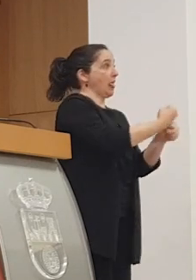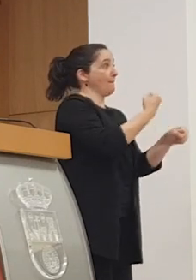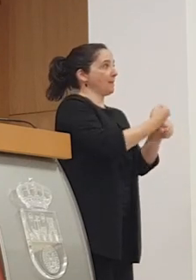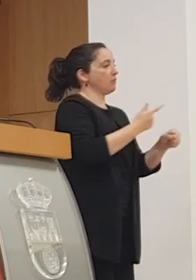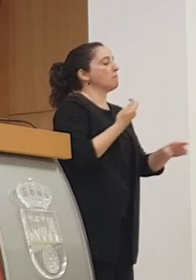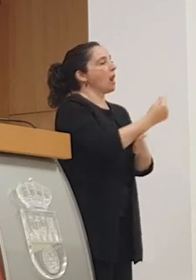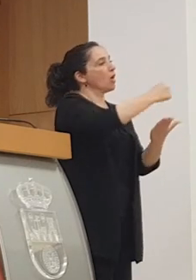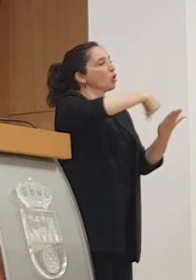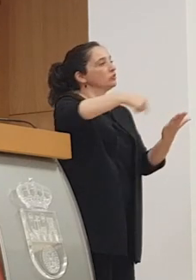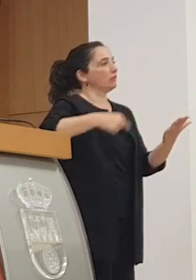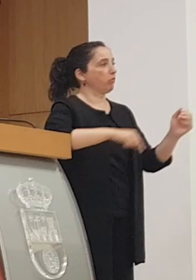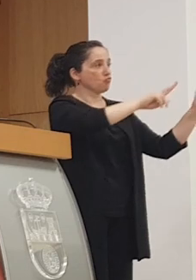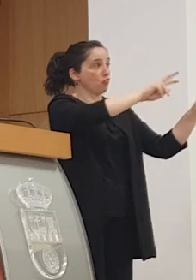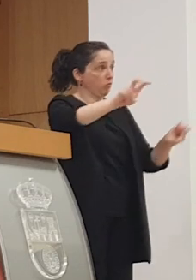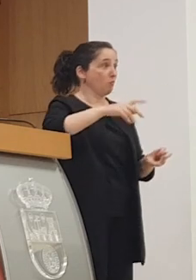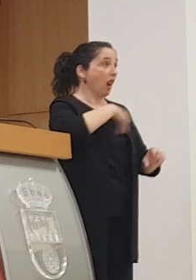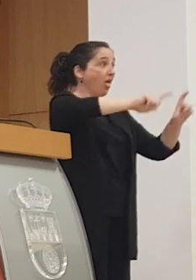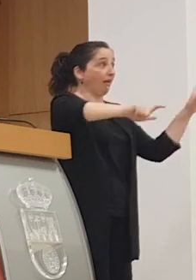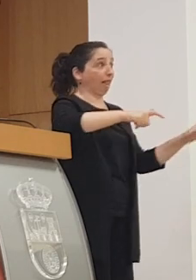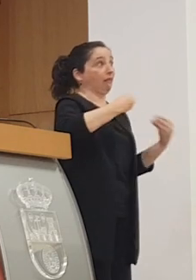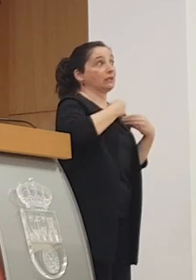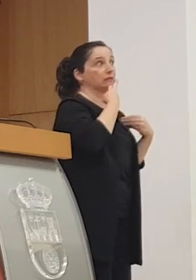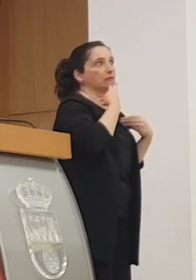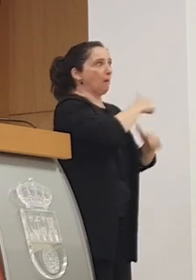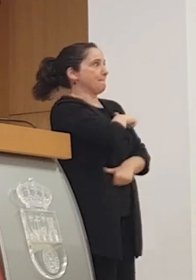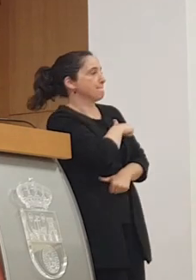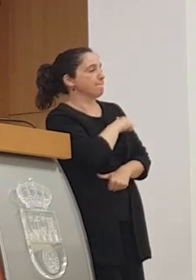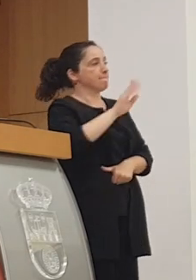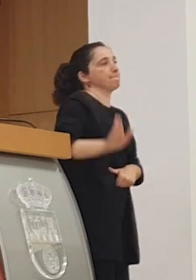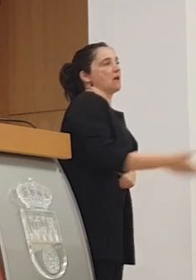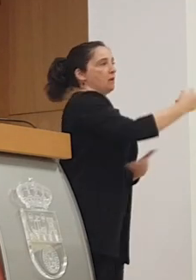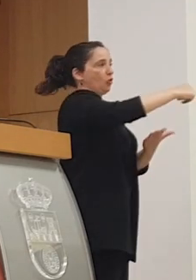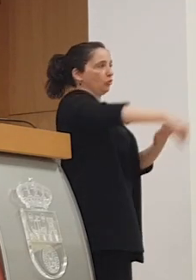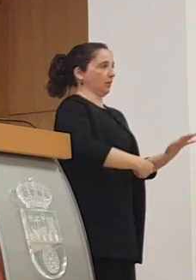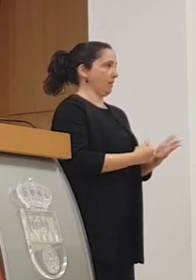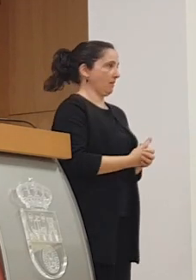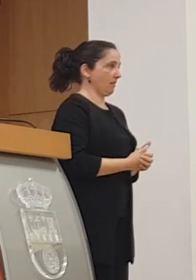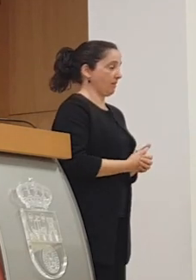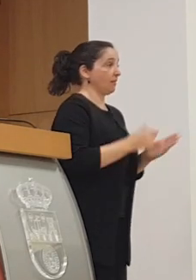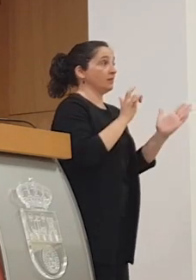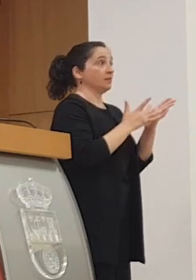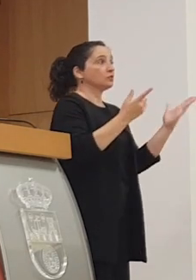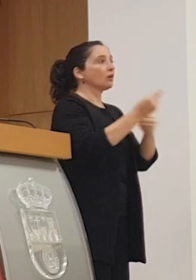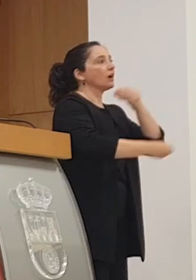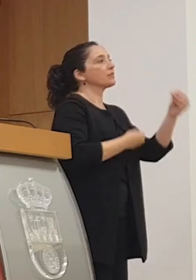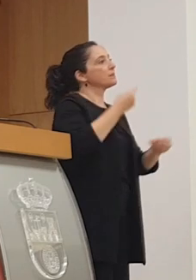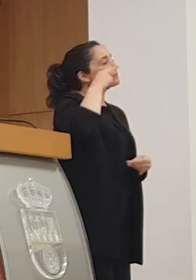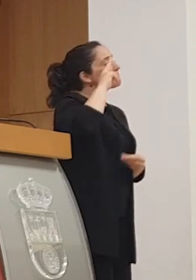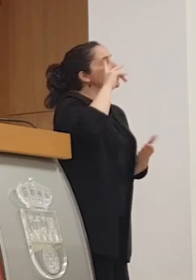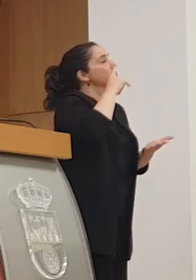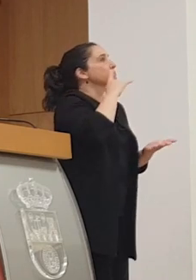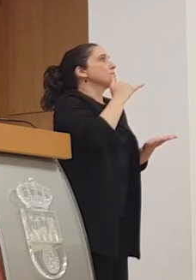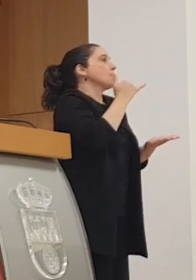herramientas fundamentales tanto para mejorar la empleabilidad de los santanderinos como para luchar contra el desempleo. Mediante el desarrollo de